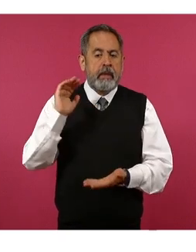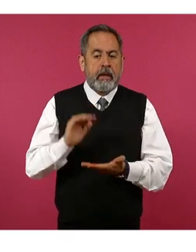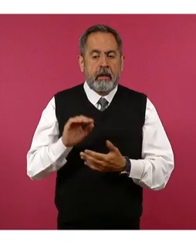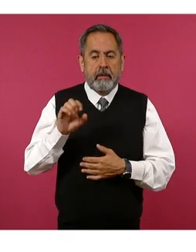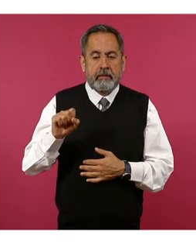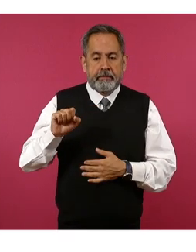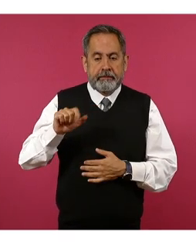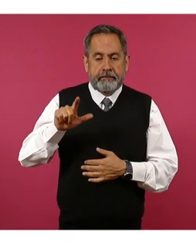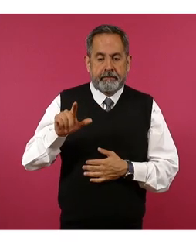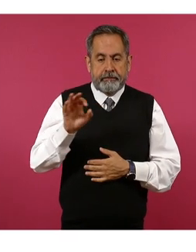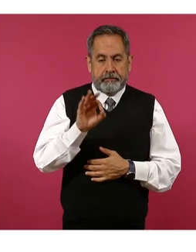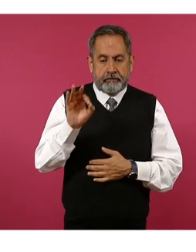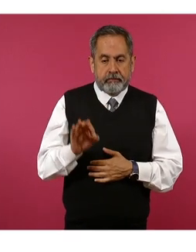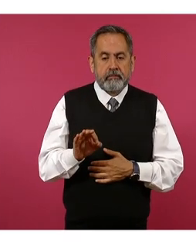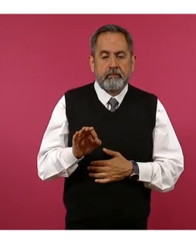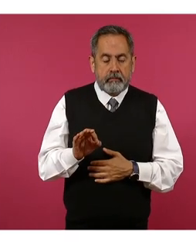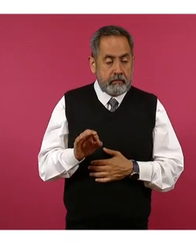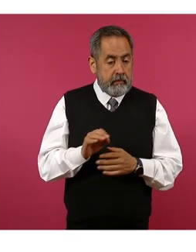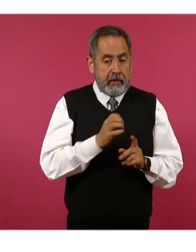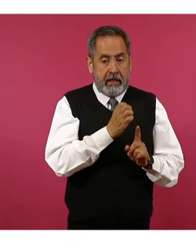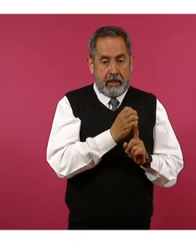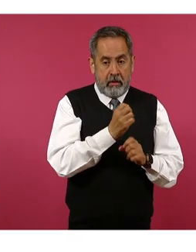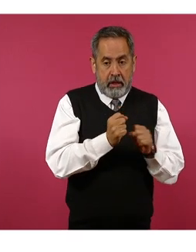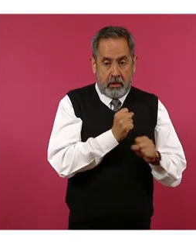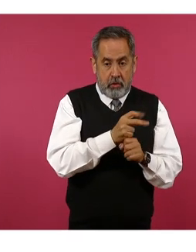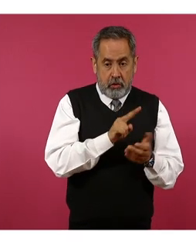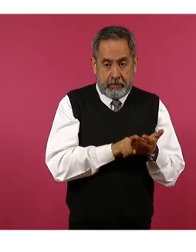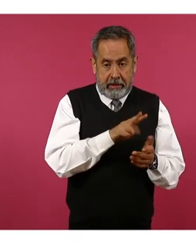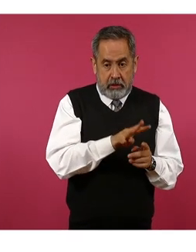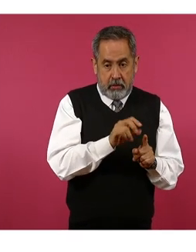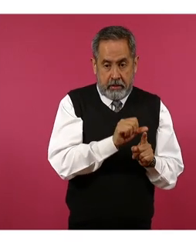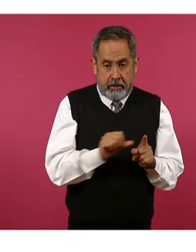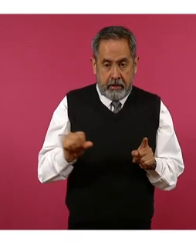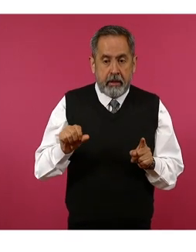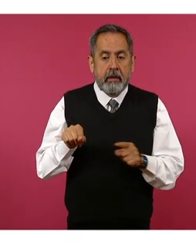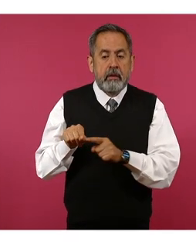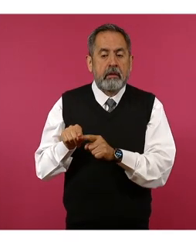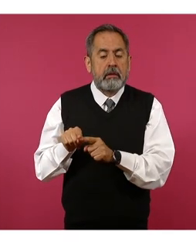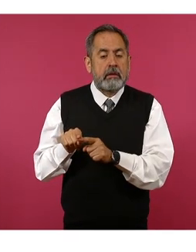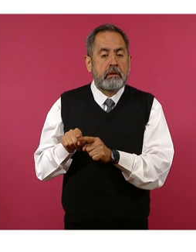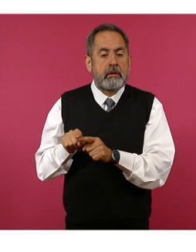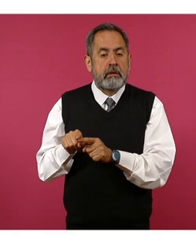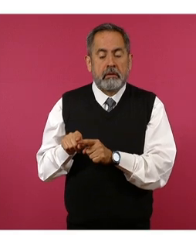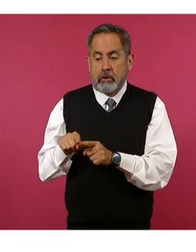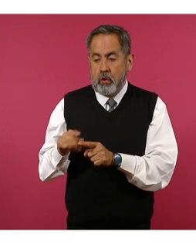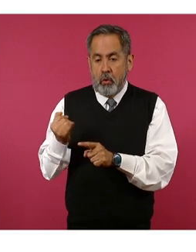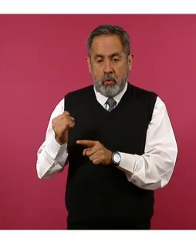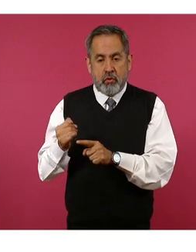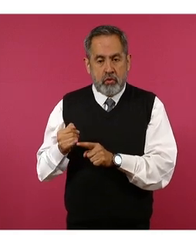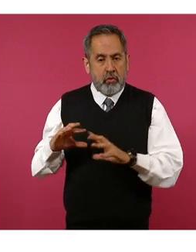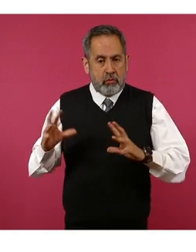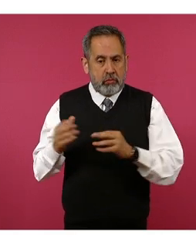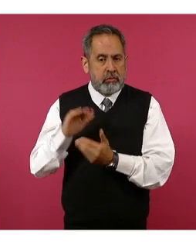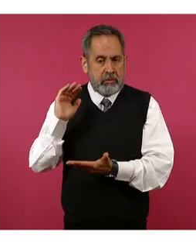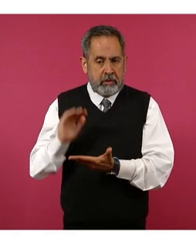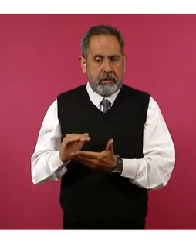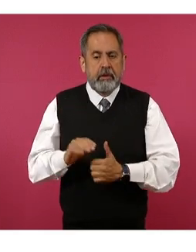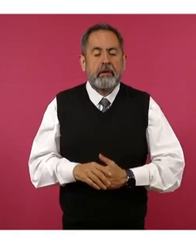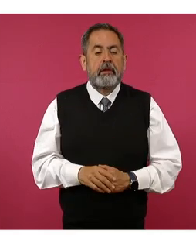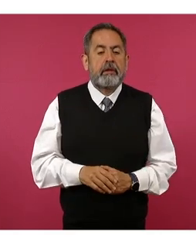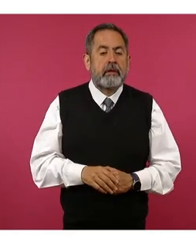por ciento de enero de 2019 a este mes de junio. Adelante.